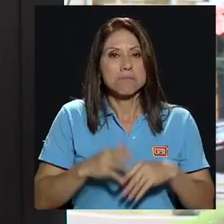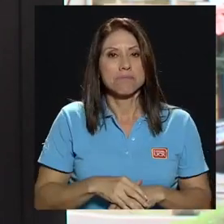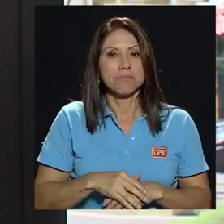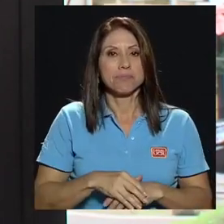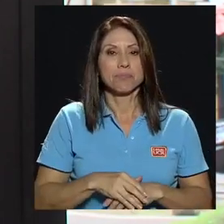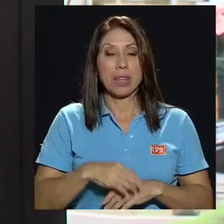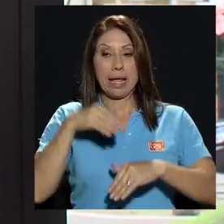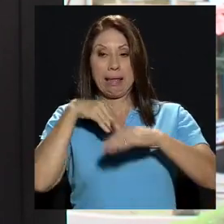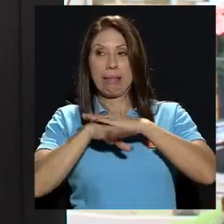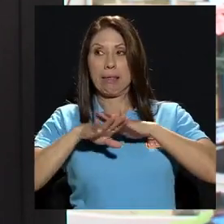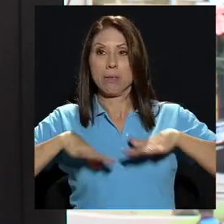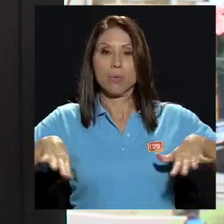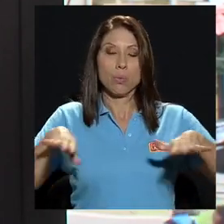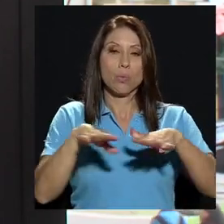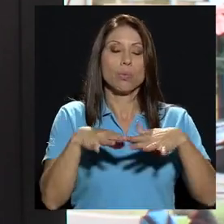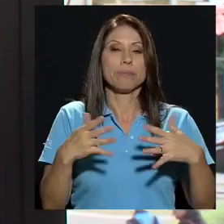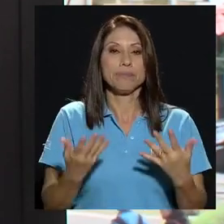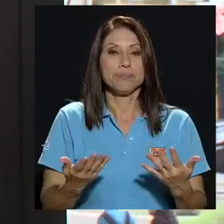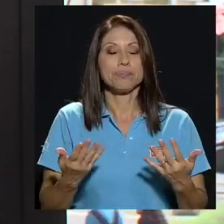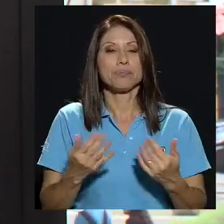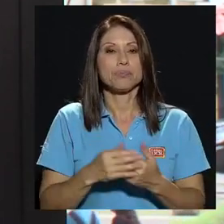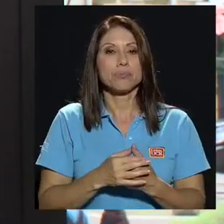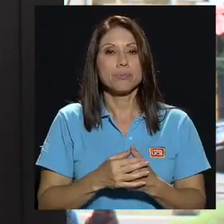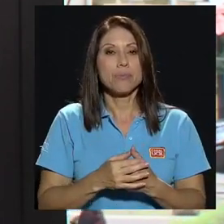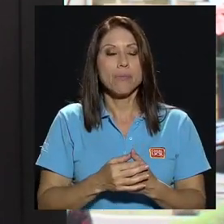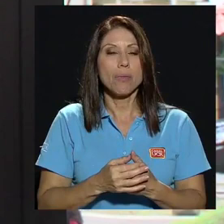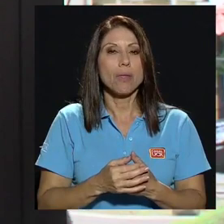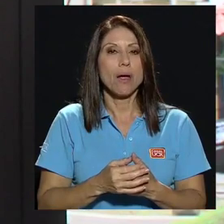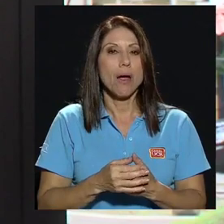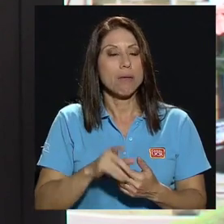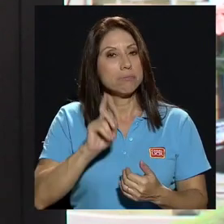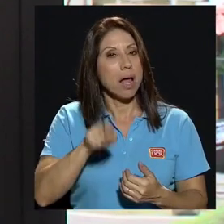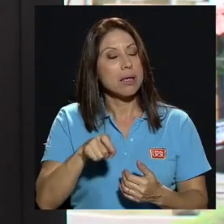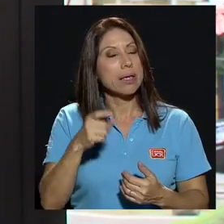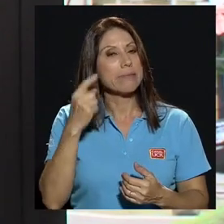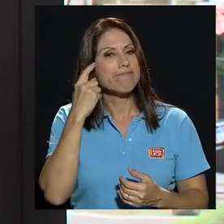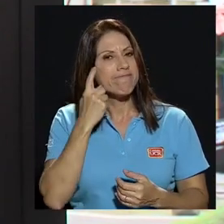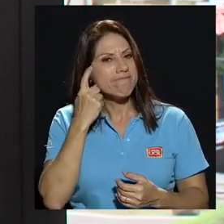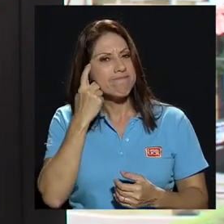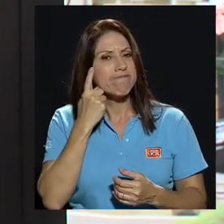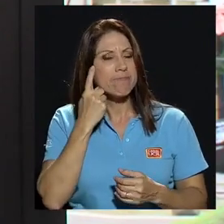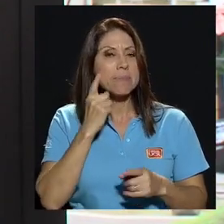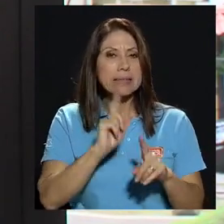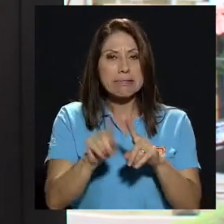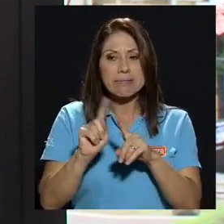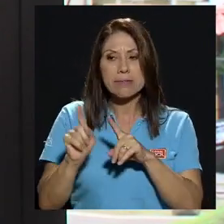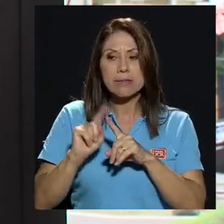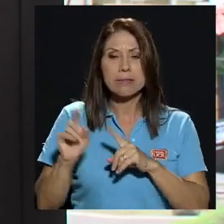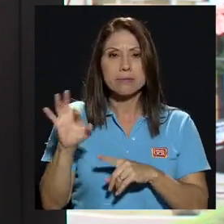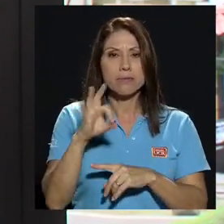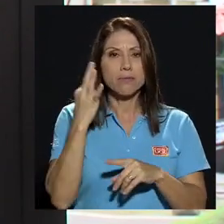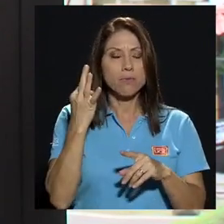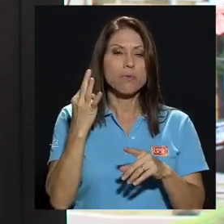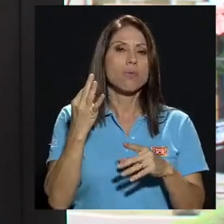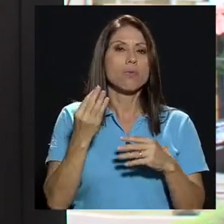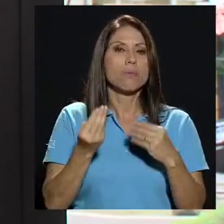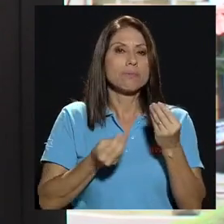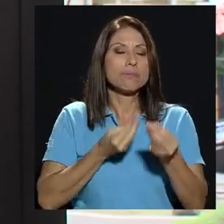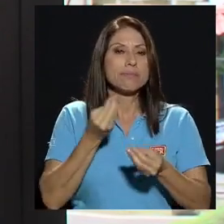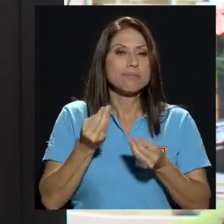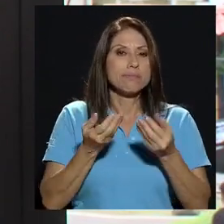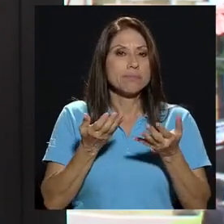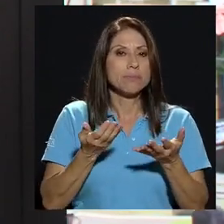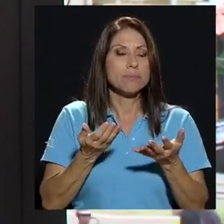interno nuestro, digamos que hay que valorar todos los mecanismos. Desde